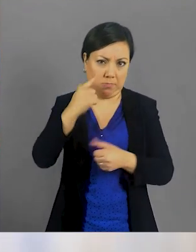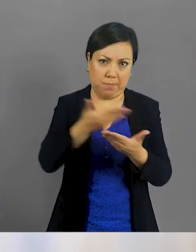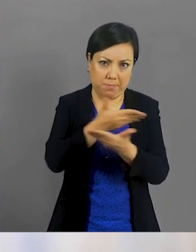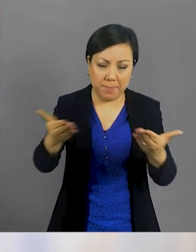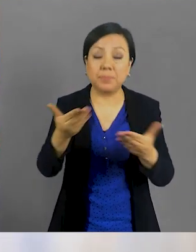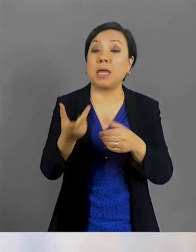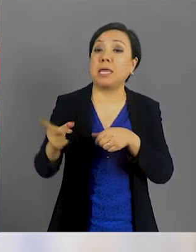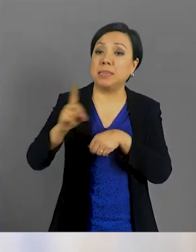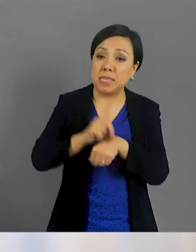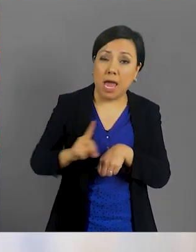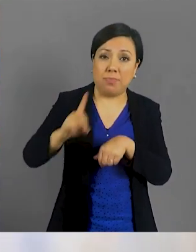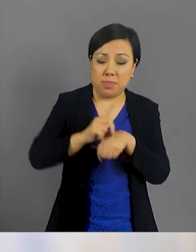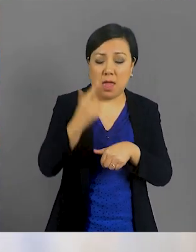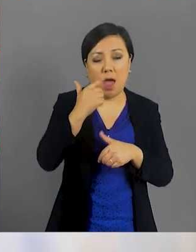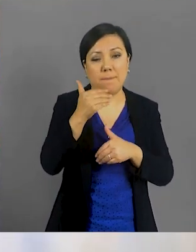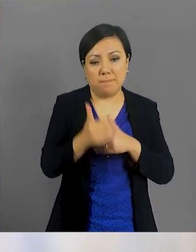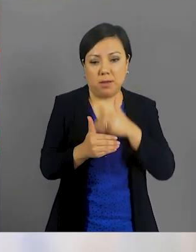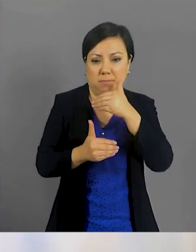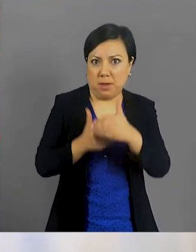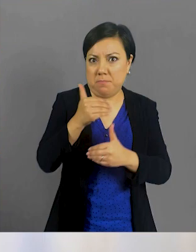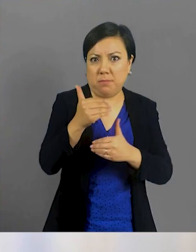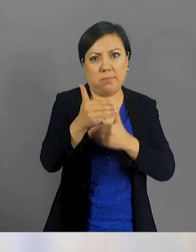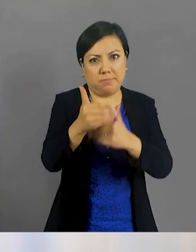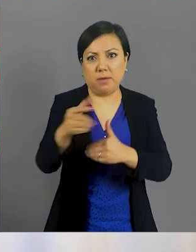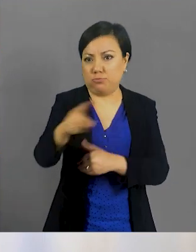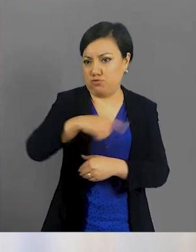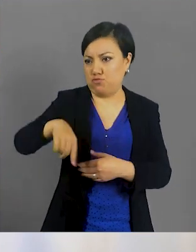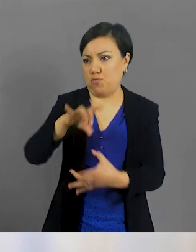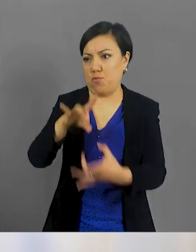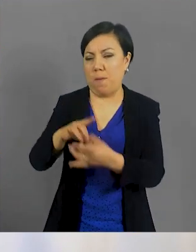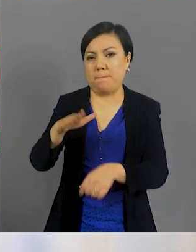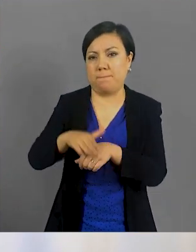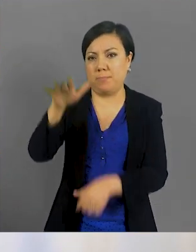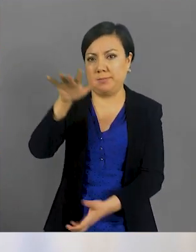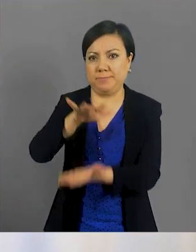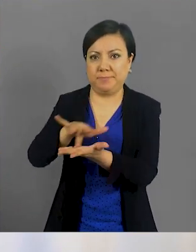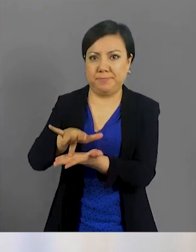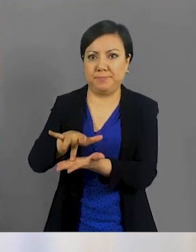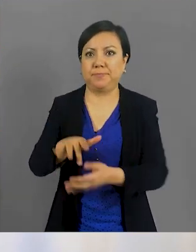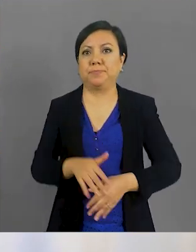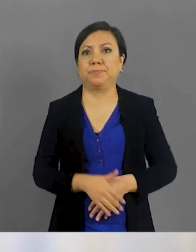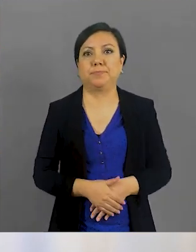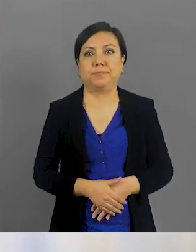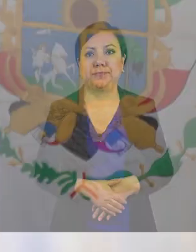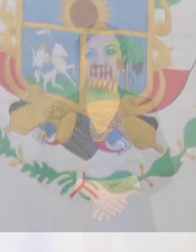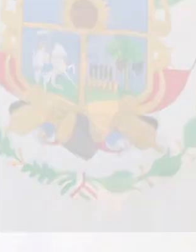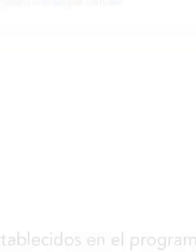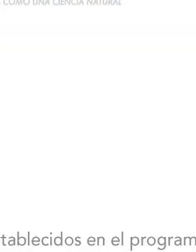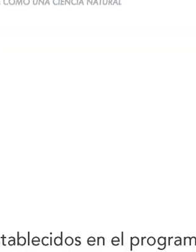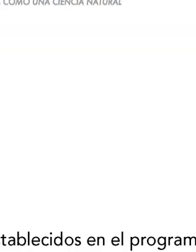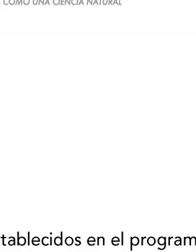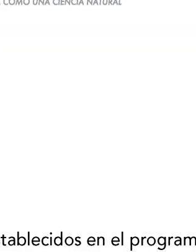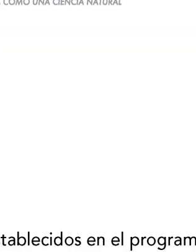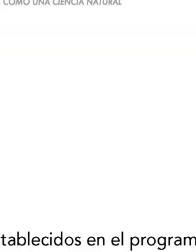Vayamos día a día, paso a paso. Querétaro cuenta contigo. Unidos somos más.